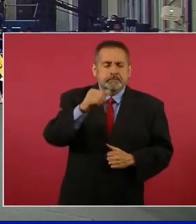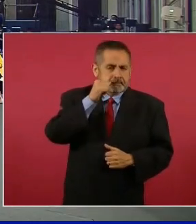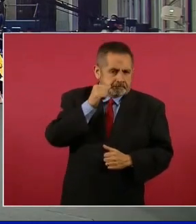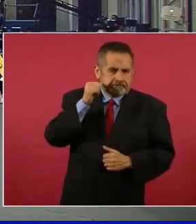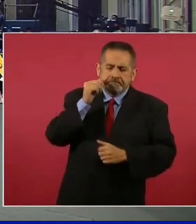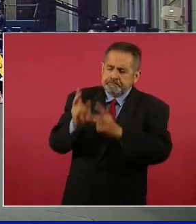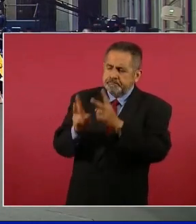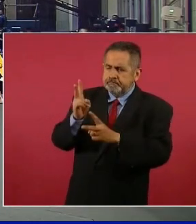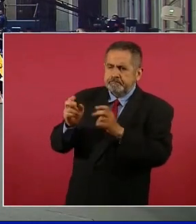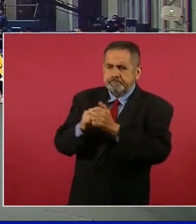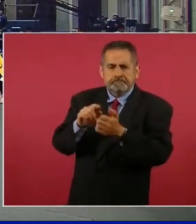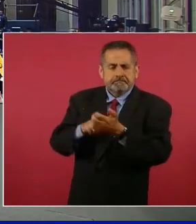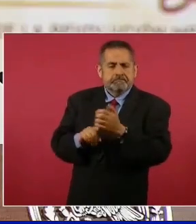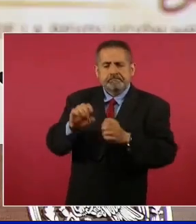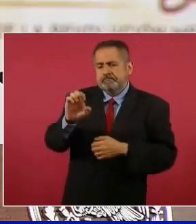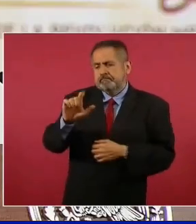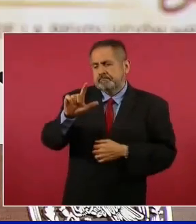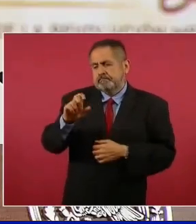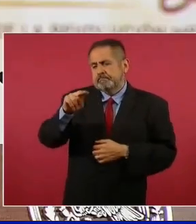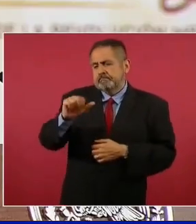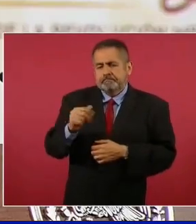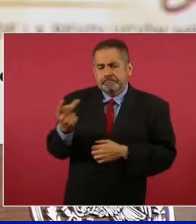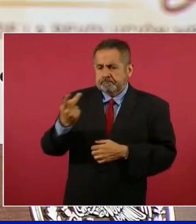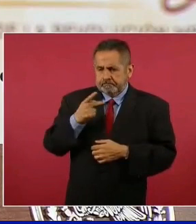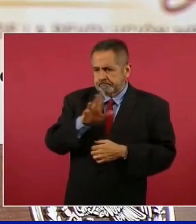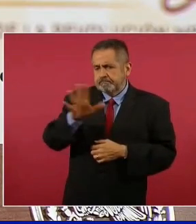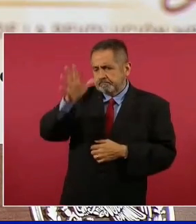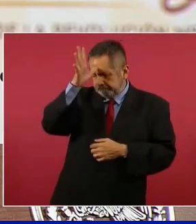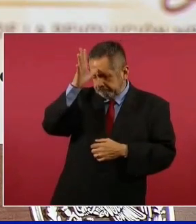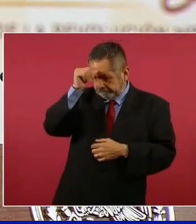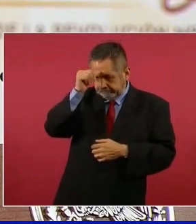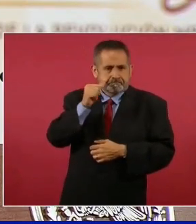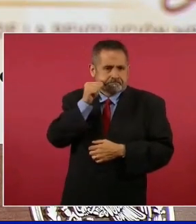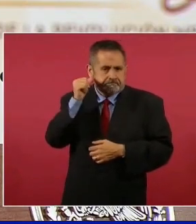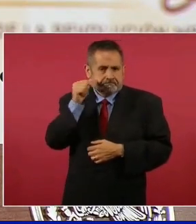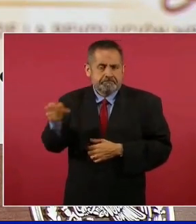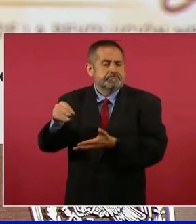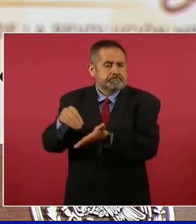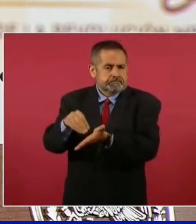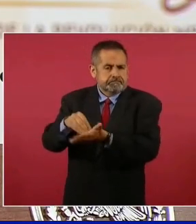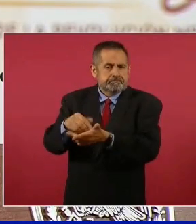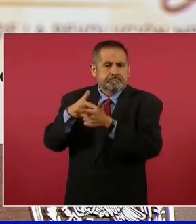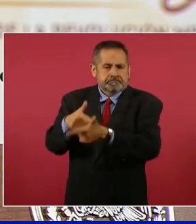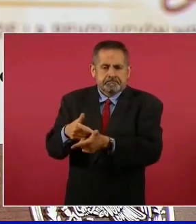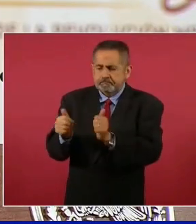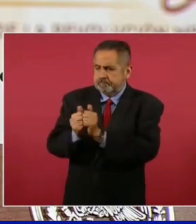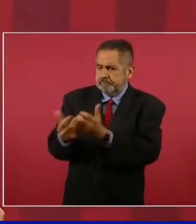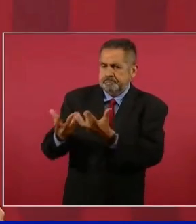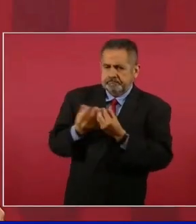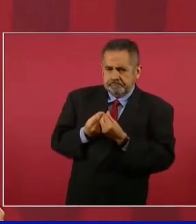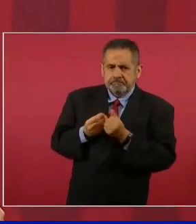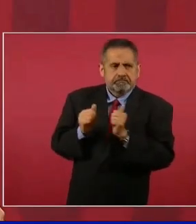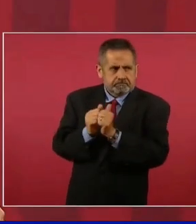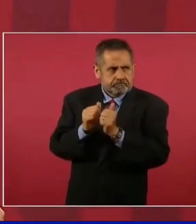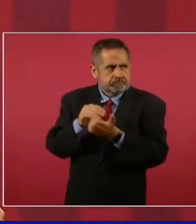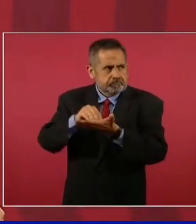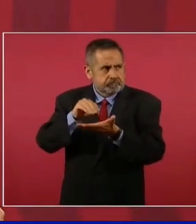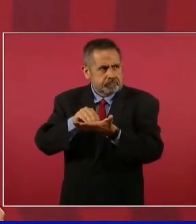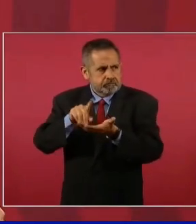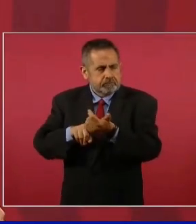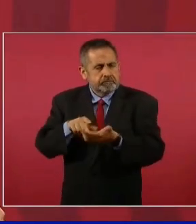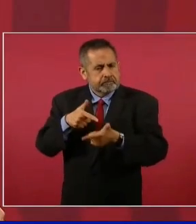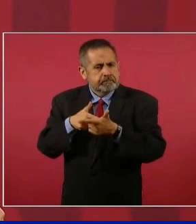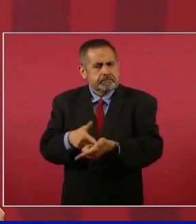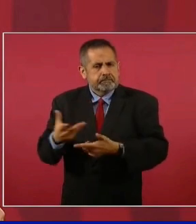y ya se llegó a un acuerdo, ella va a seguir trabajando con nosotros, va